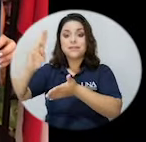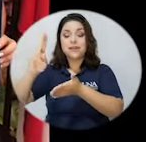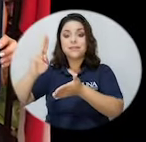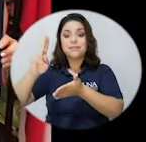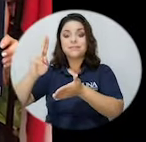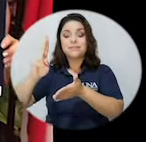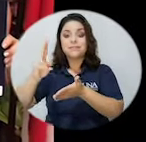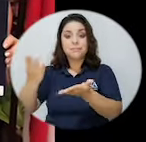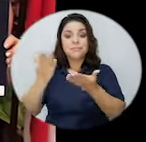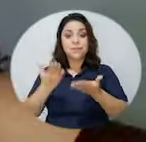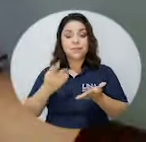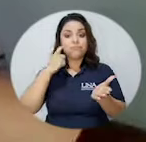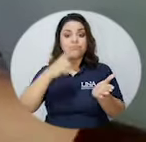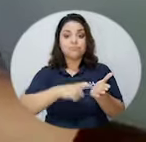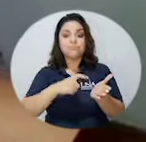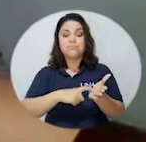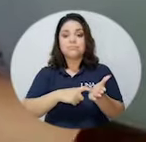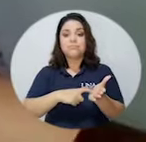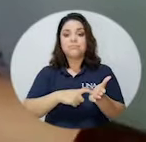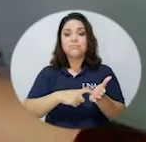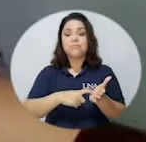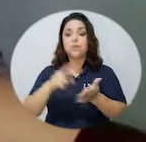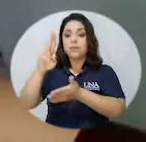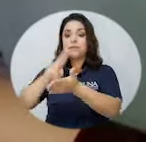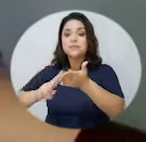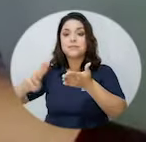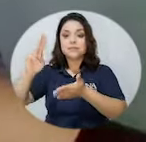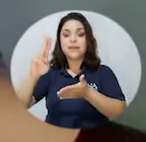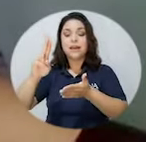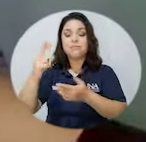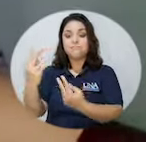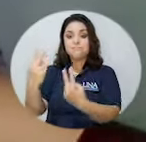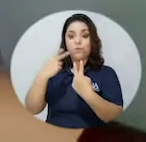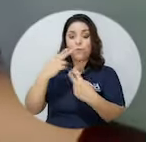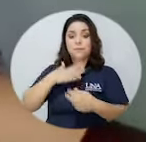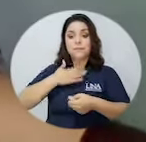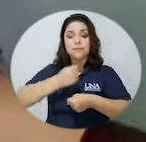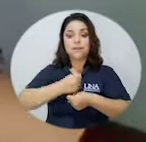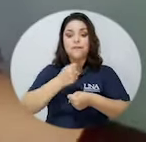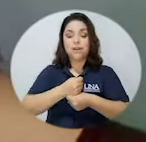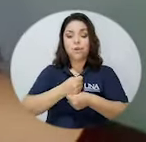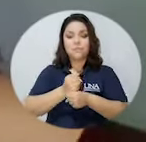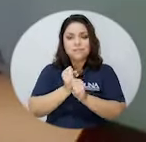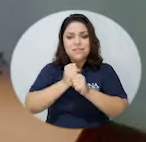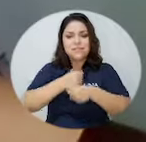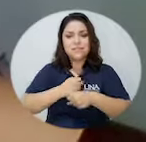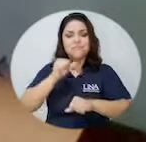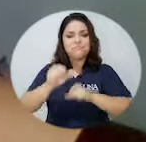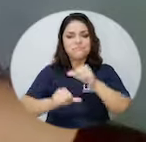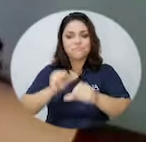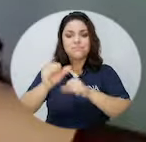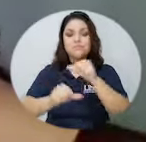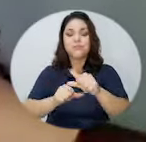lo tome en cuenta uno, que la U vea el trabajo que uno ha realizado con tanto